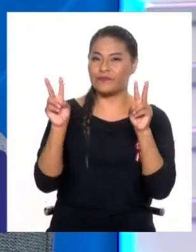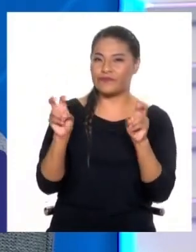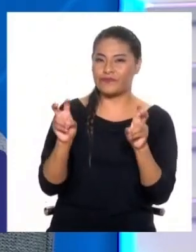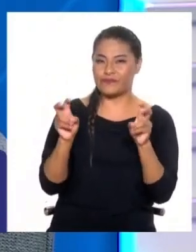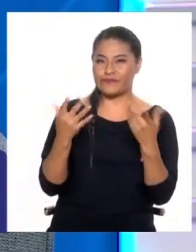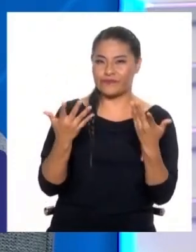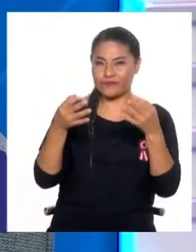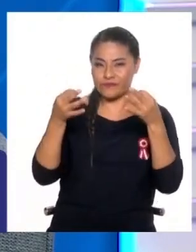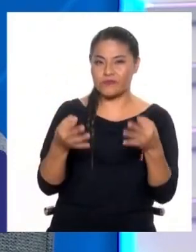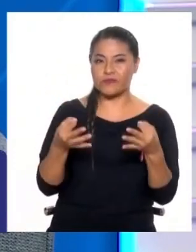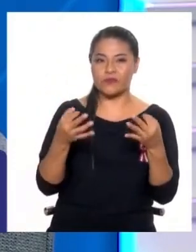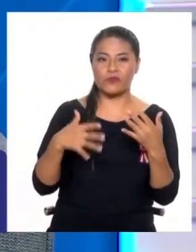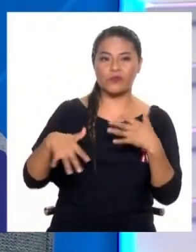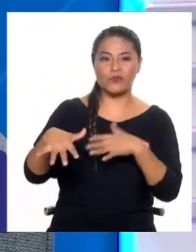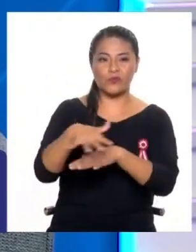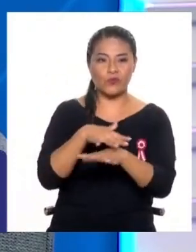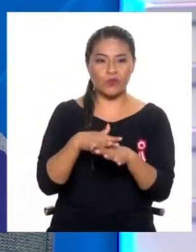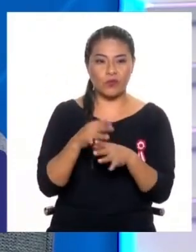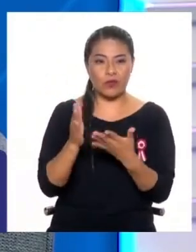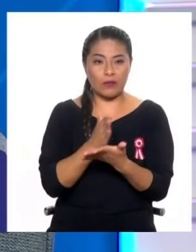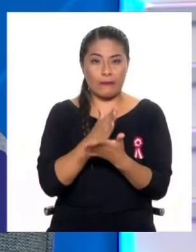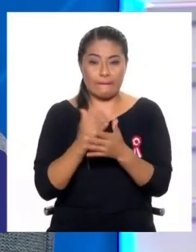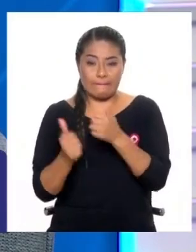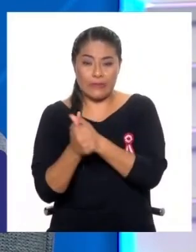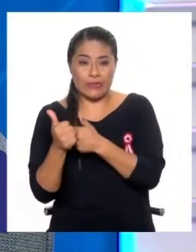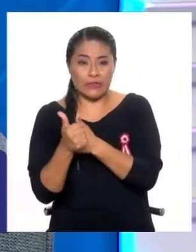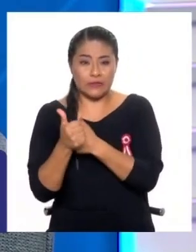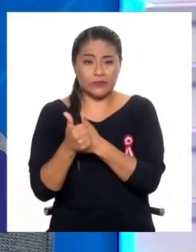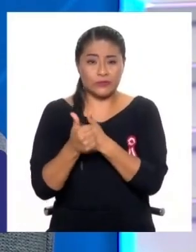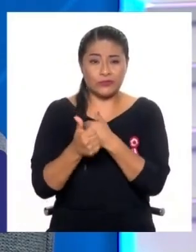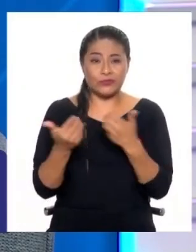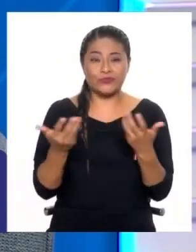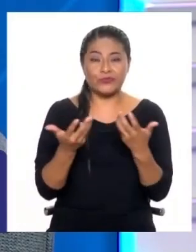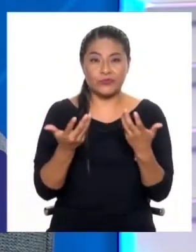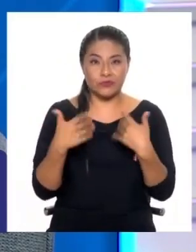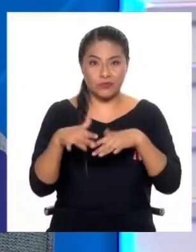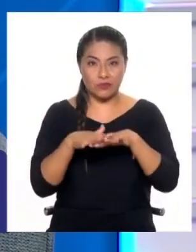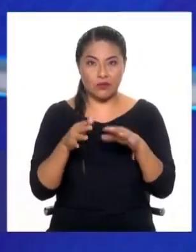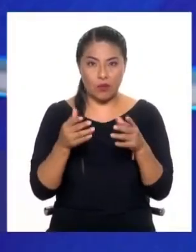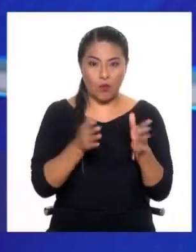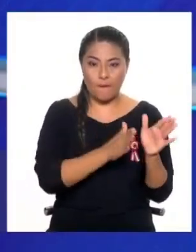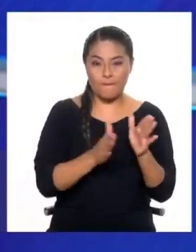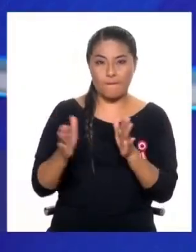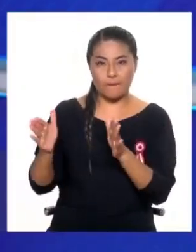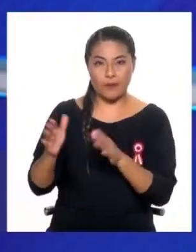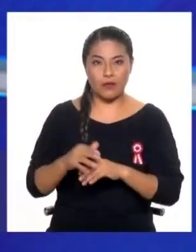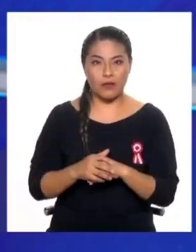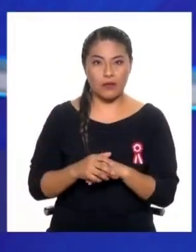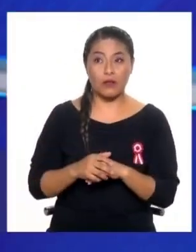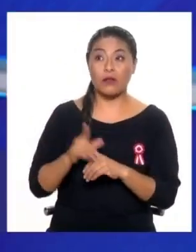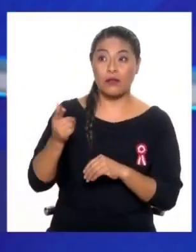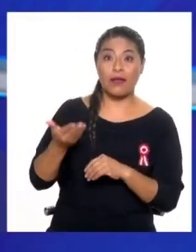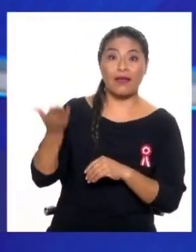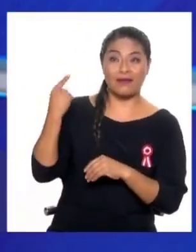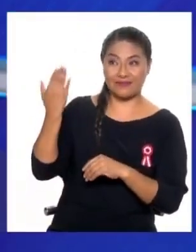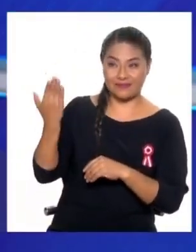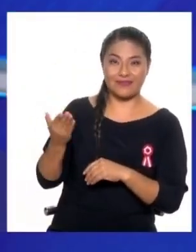técnico exacto de lugar de peligro o riesgo o esto ya corresponde a otro tipo de fase. Acabamos de escuchar a Aldo,